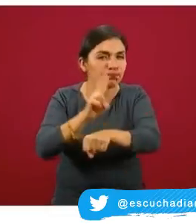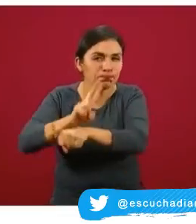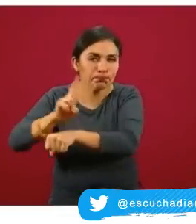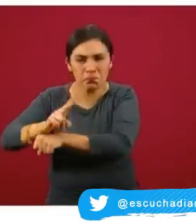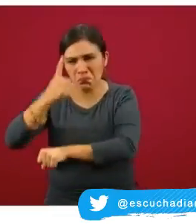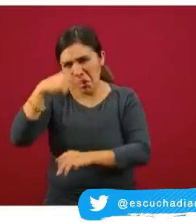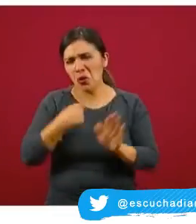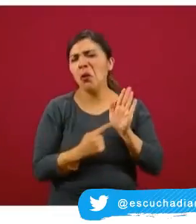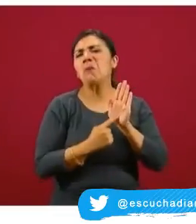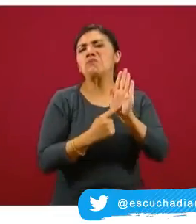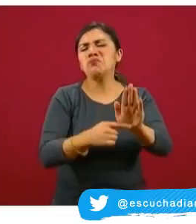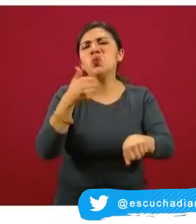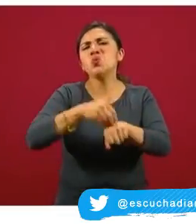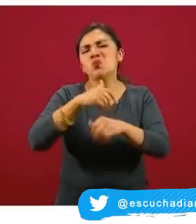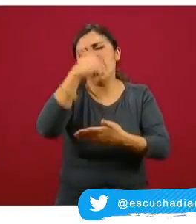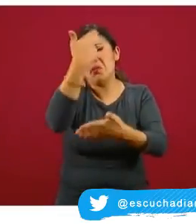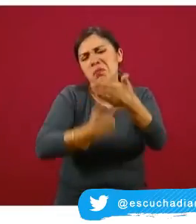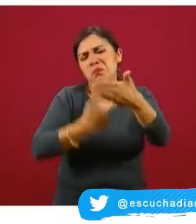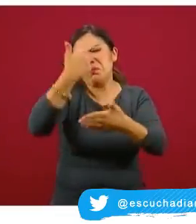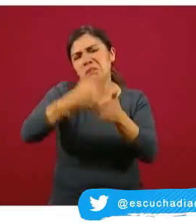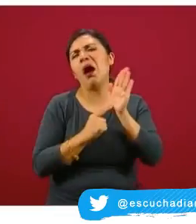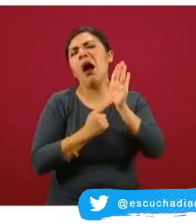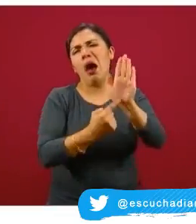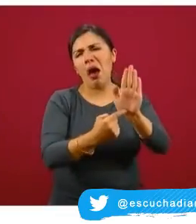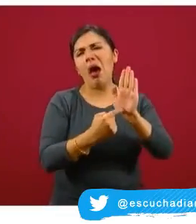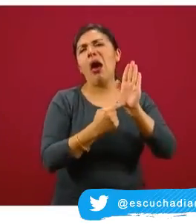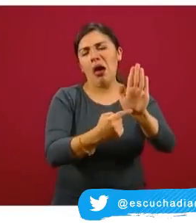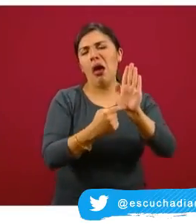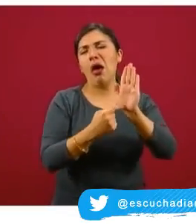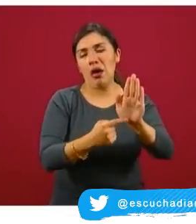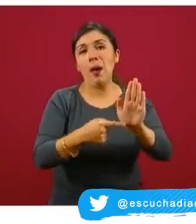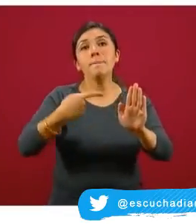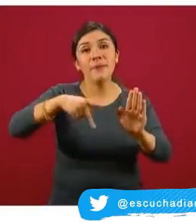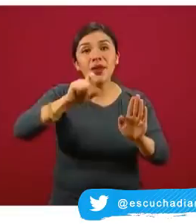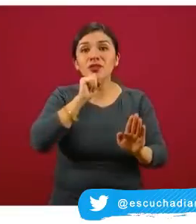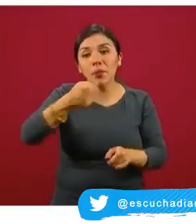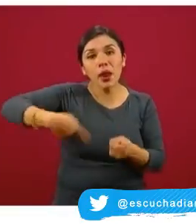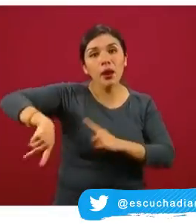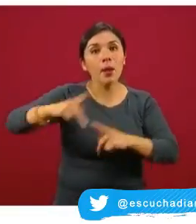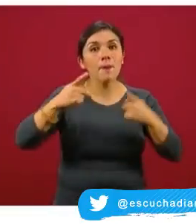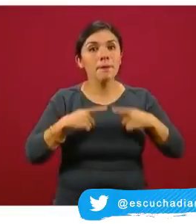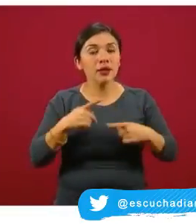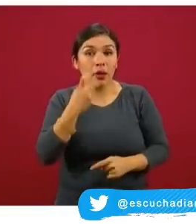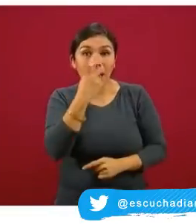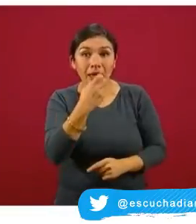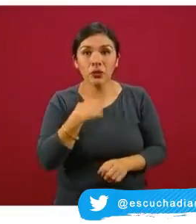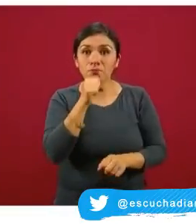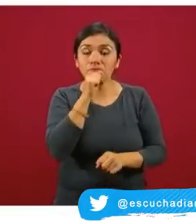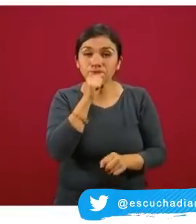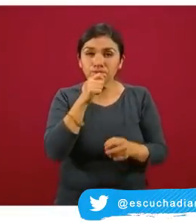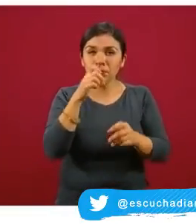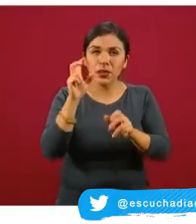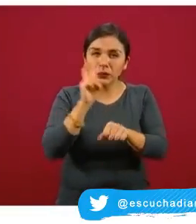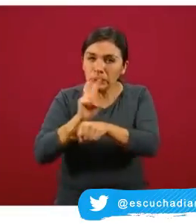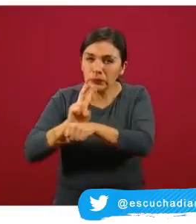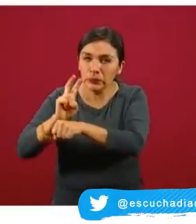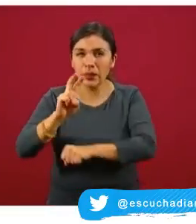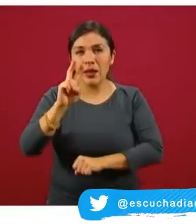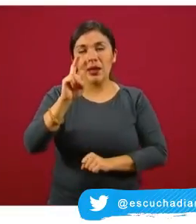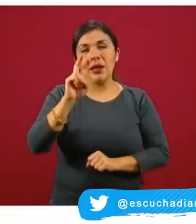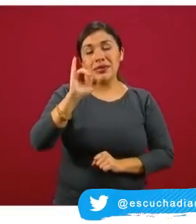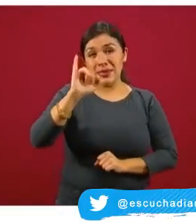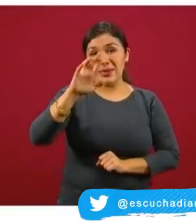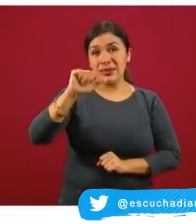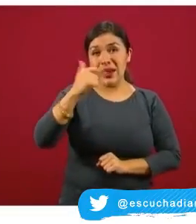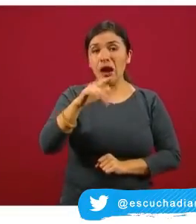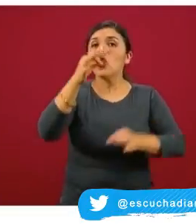presentar los números en esta conferencia y transmitirlos también a la población, este monitoreo y esta red IRA realmente